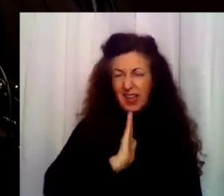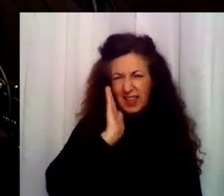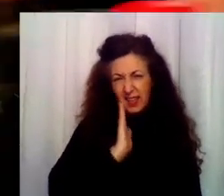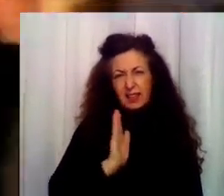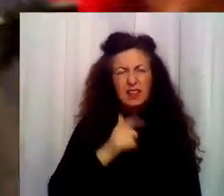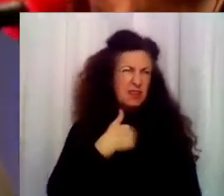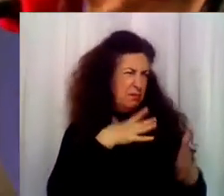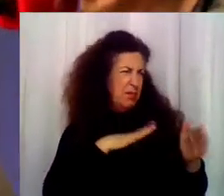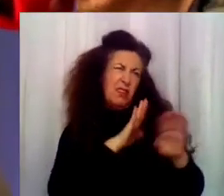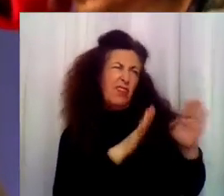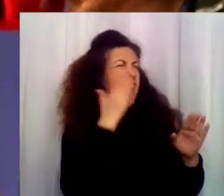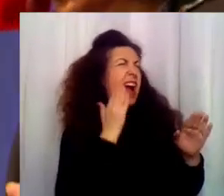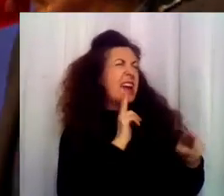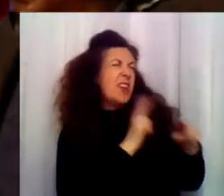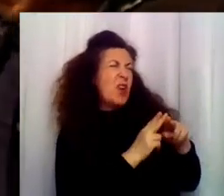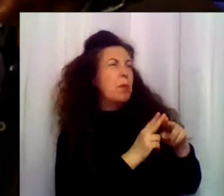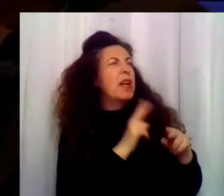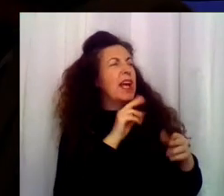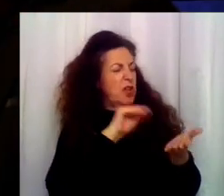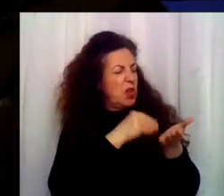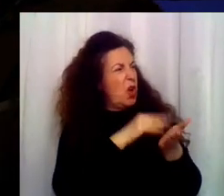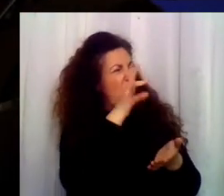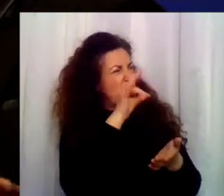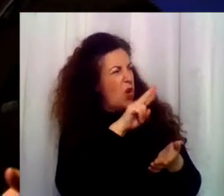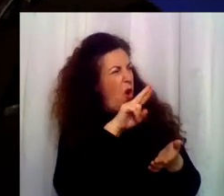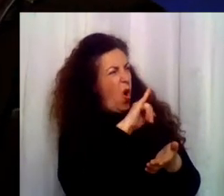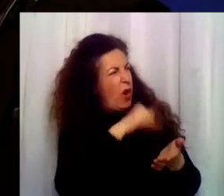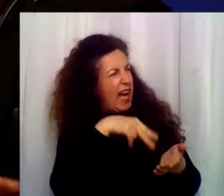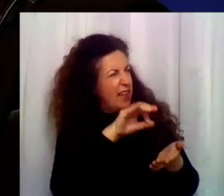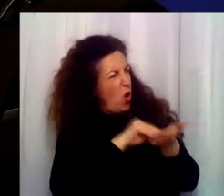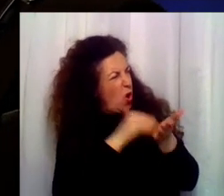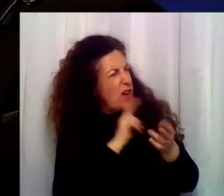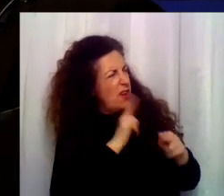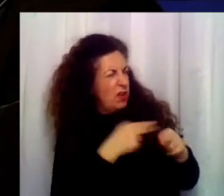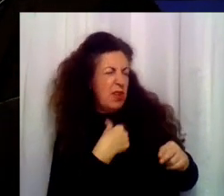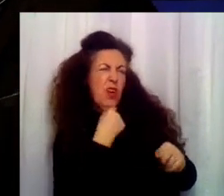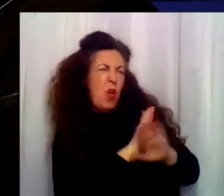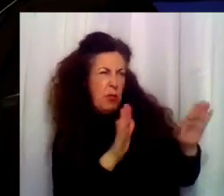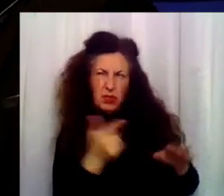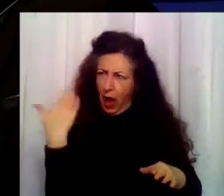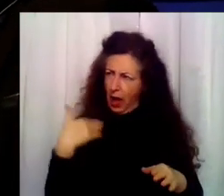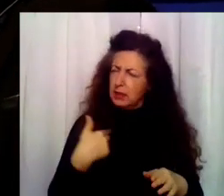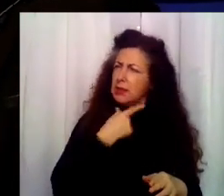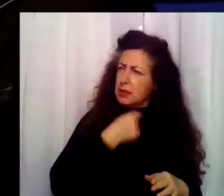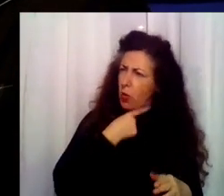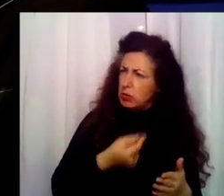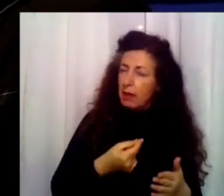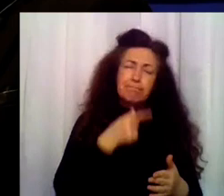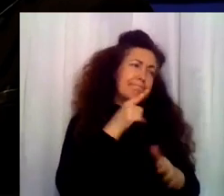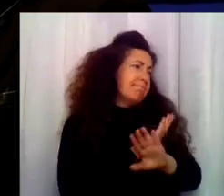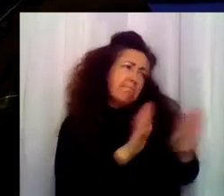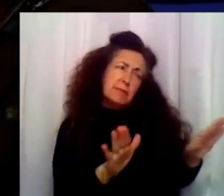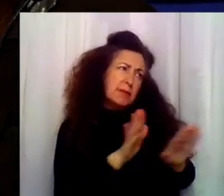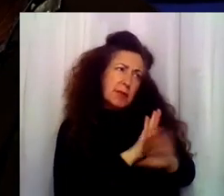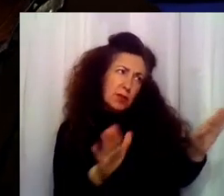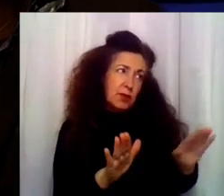Mira, Natalia, nosotros tenemos una posición, ¿eh? Y la gente que tiene una posición, pues, a esa gente se